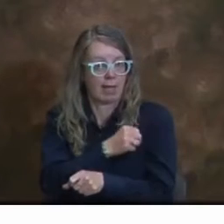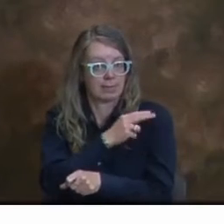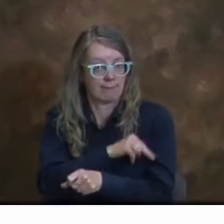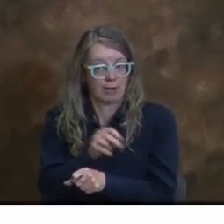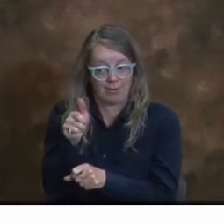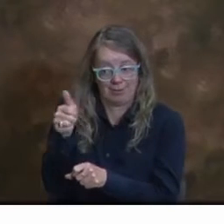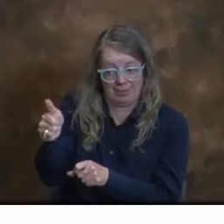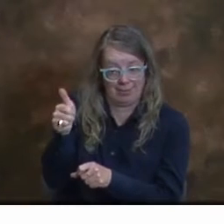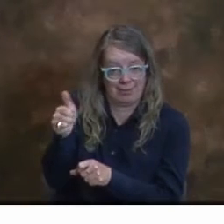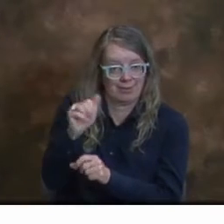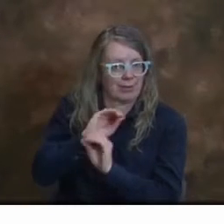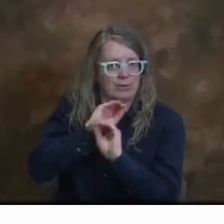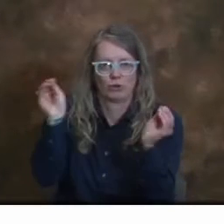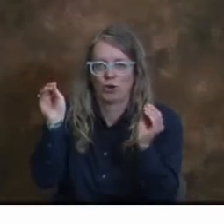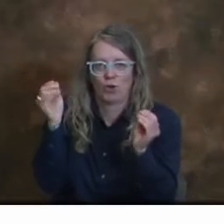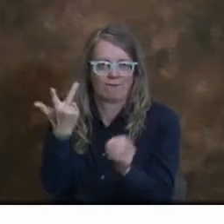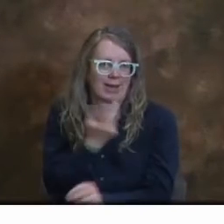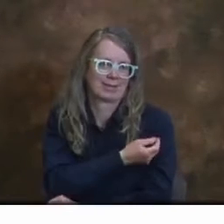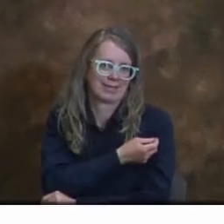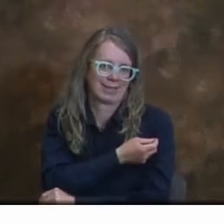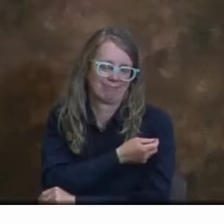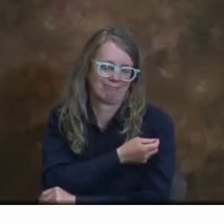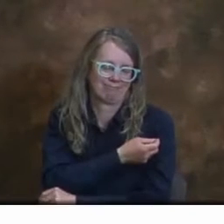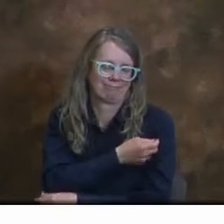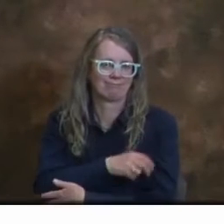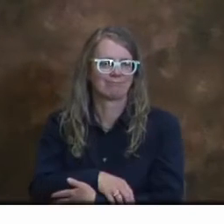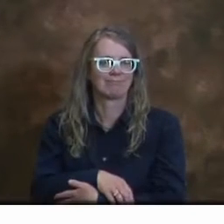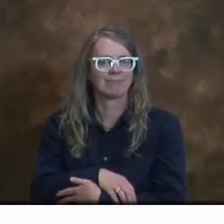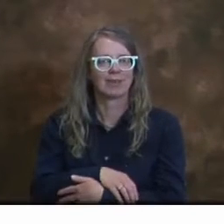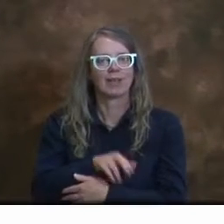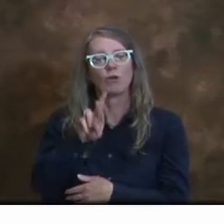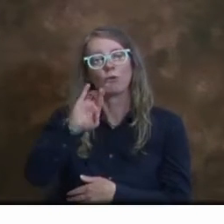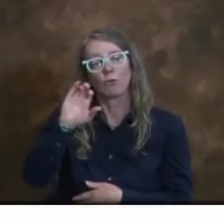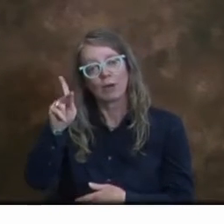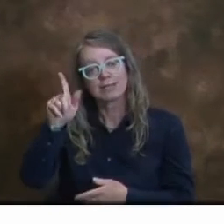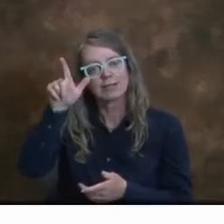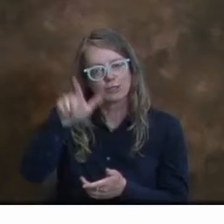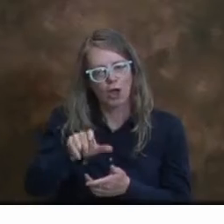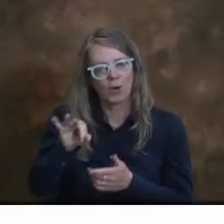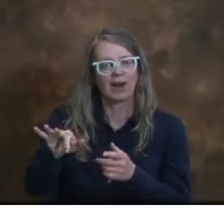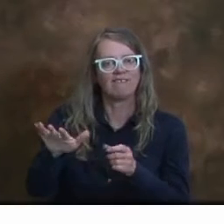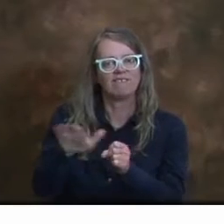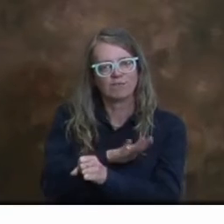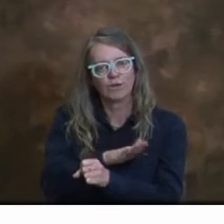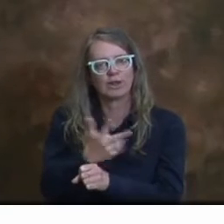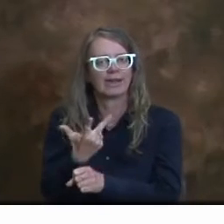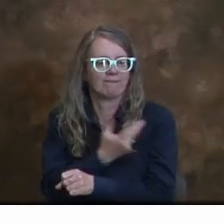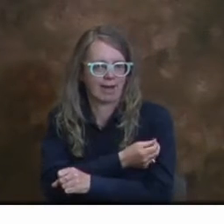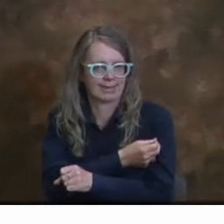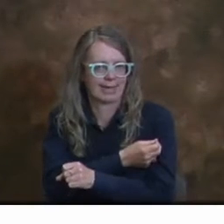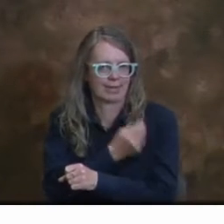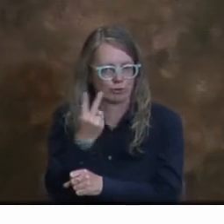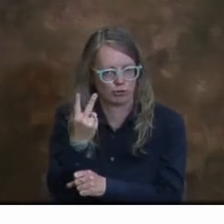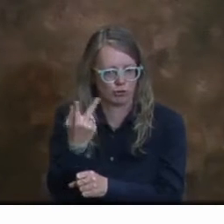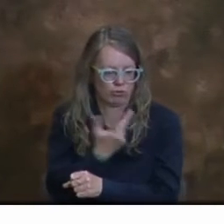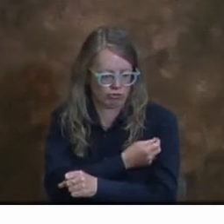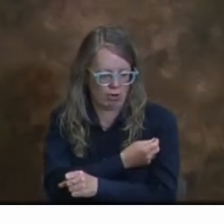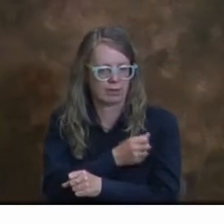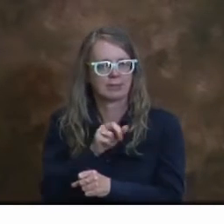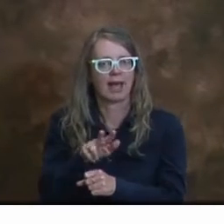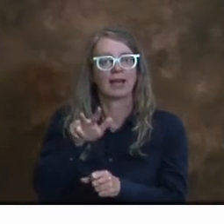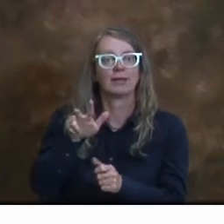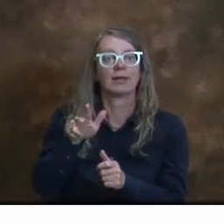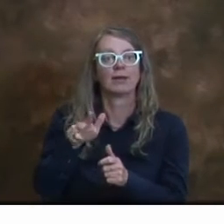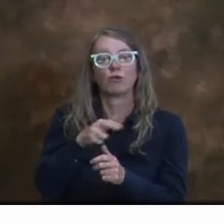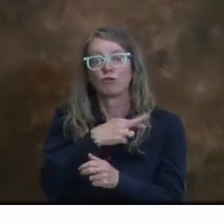las hospitalizaciones son de personas sin vacunar. Y, por supuesto, el riesgo es mucho menor con aquellas personas que han